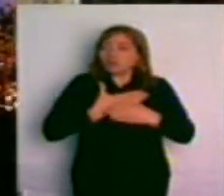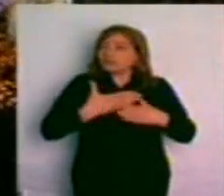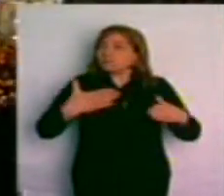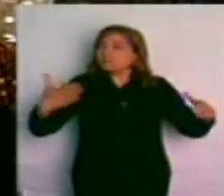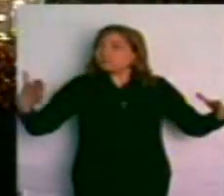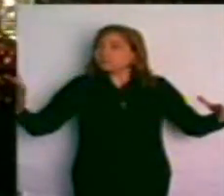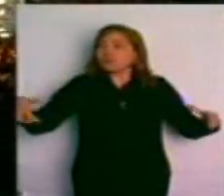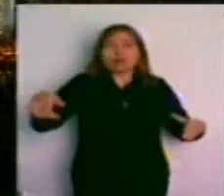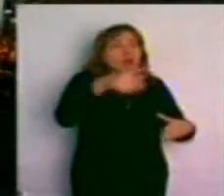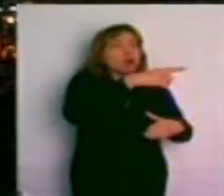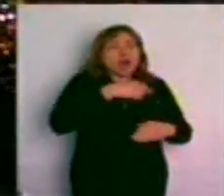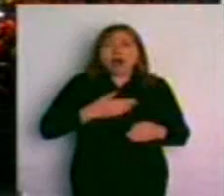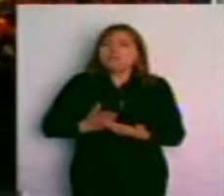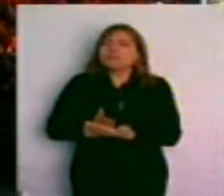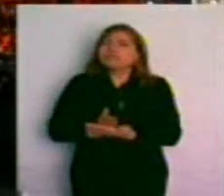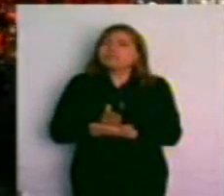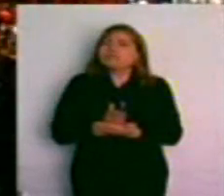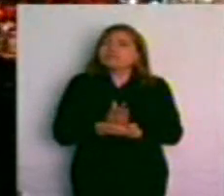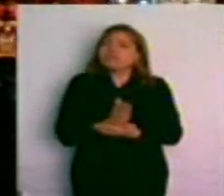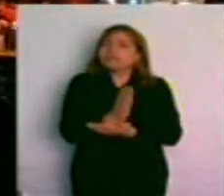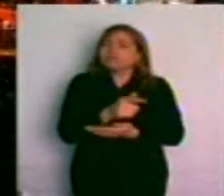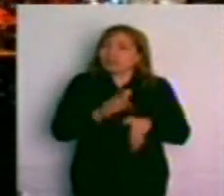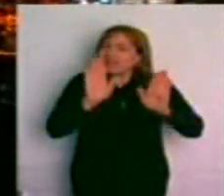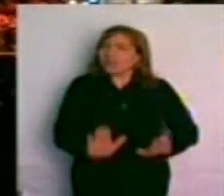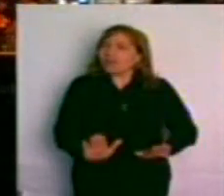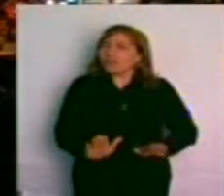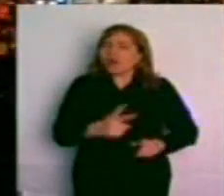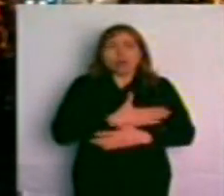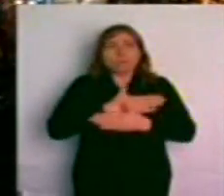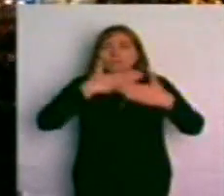carácter permanente, más grande, más importante.